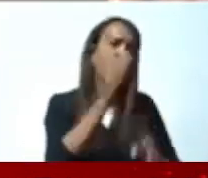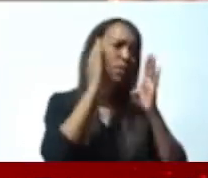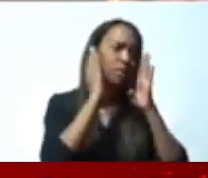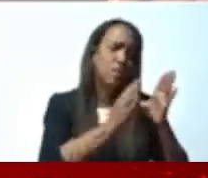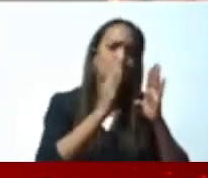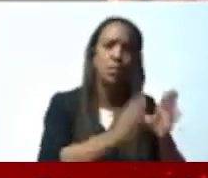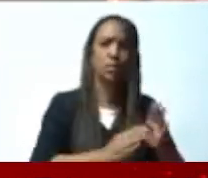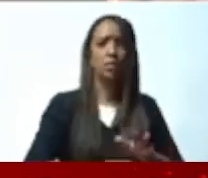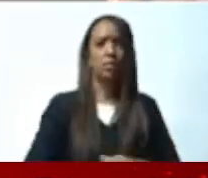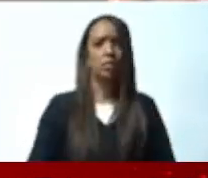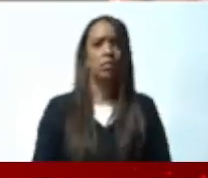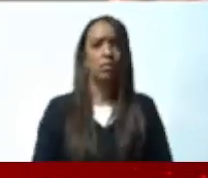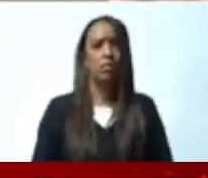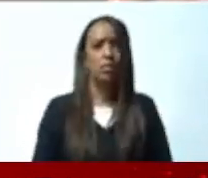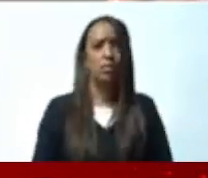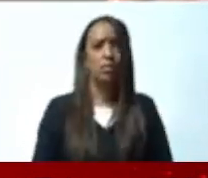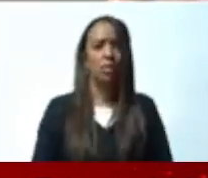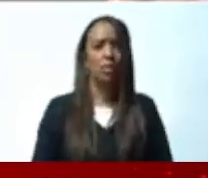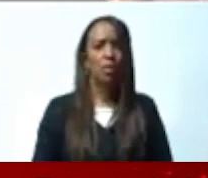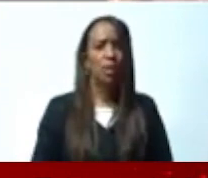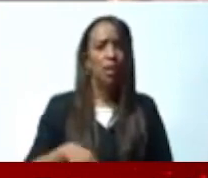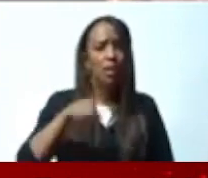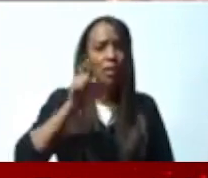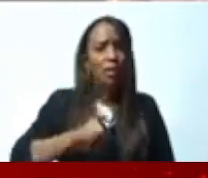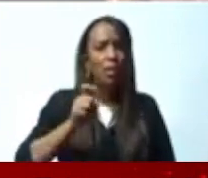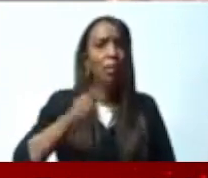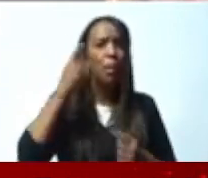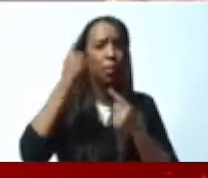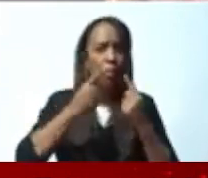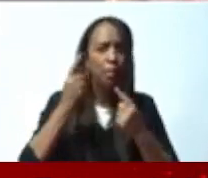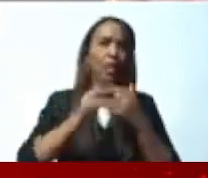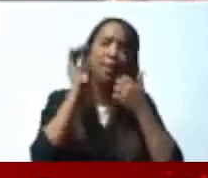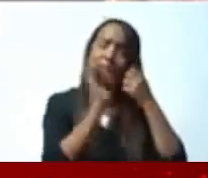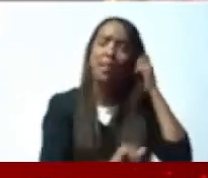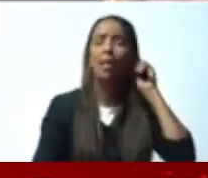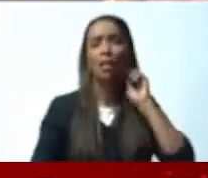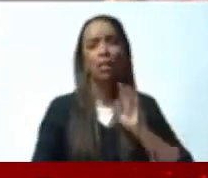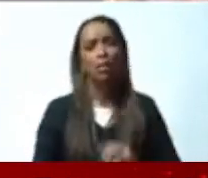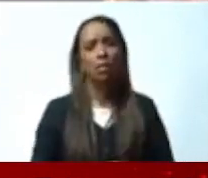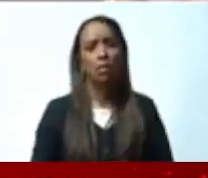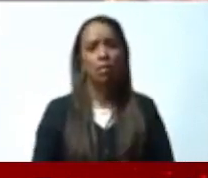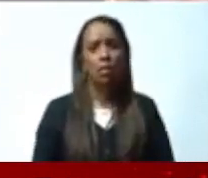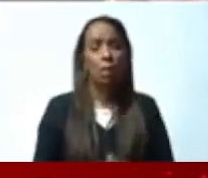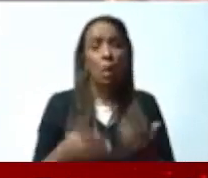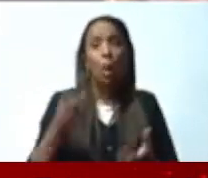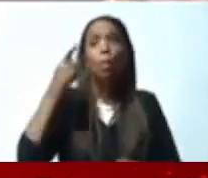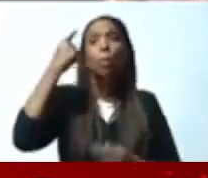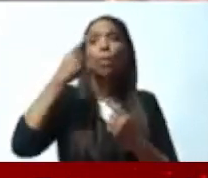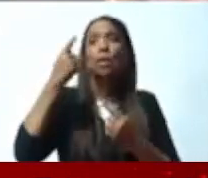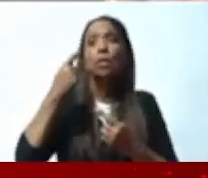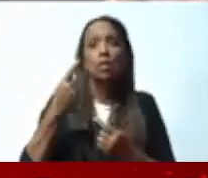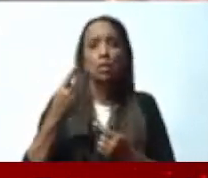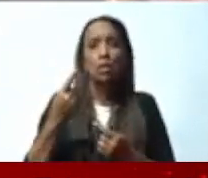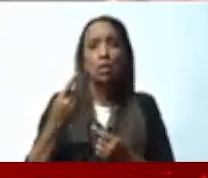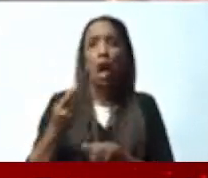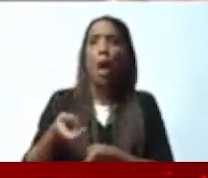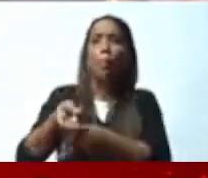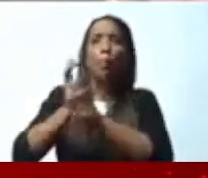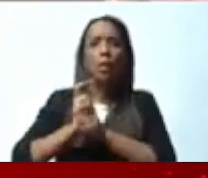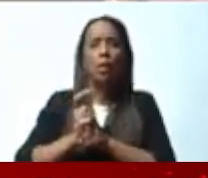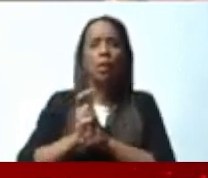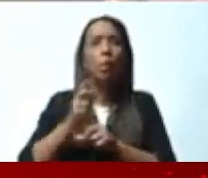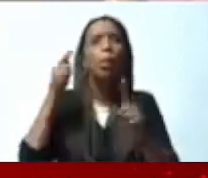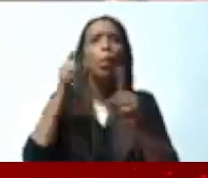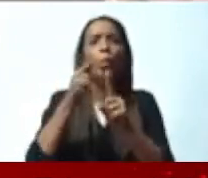dominicanos y dominicanas. Entonces, no son préstamos para pagar deudas e intereses. Nosotros votaremos por